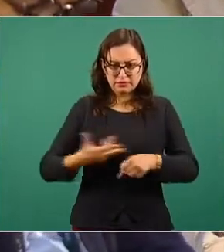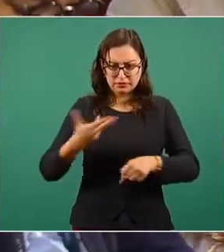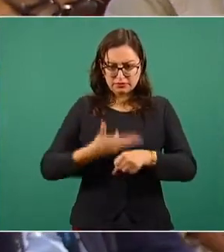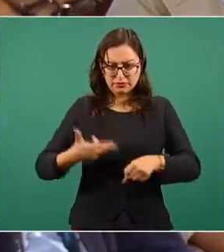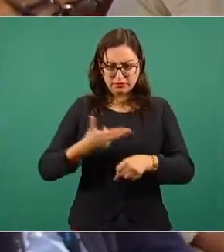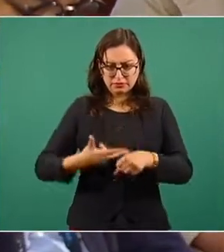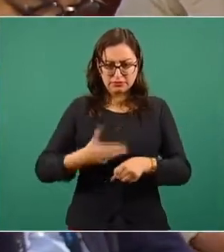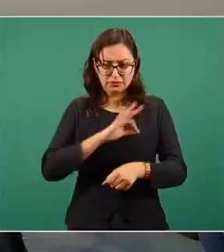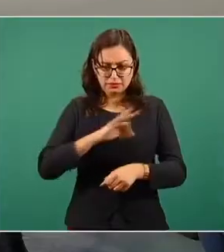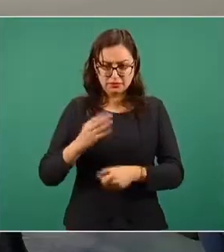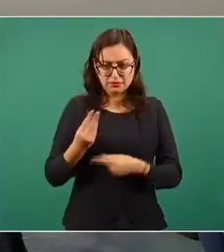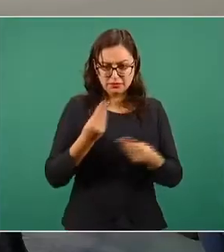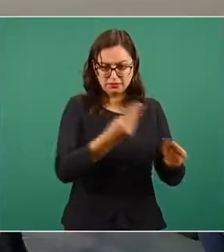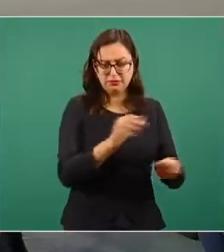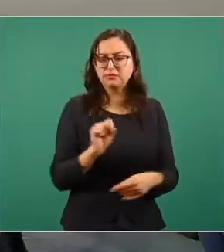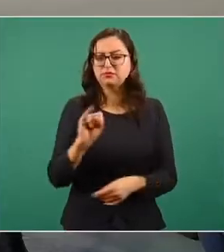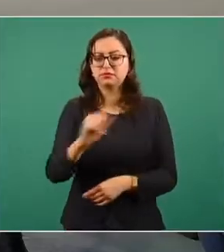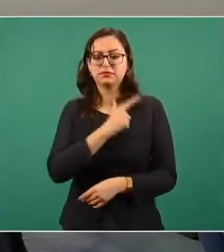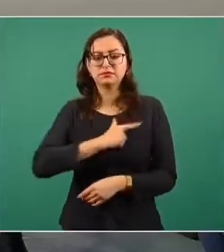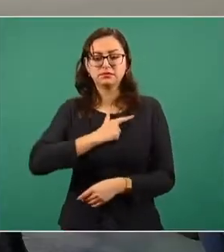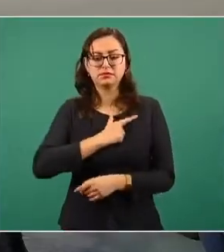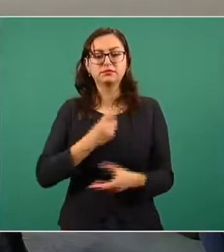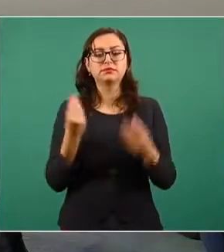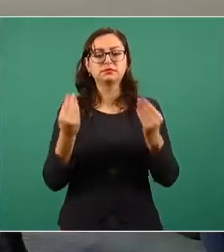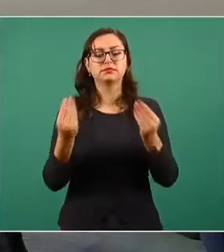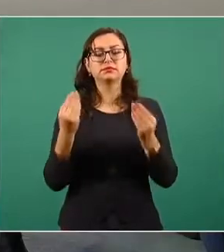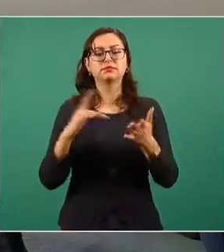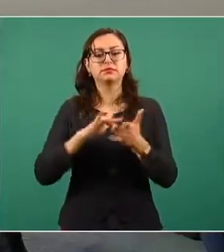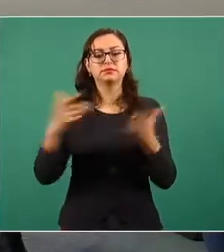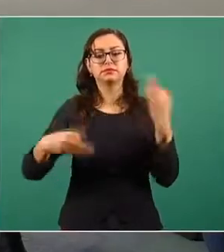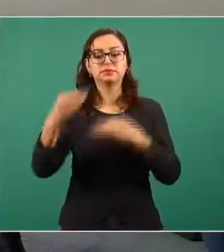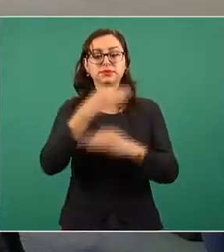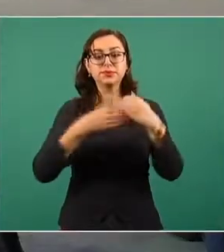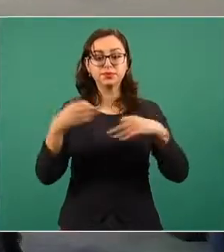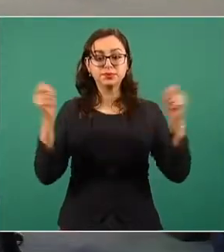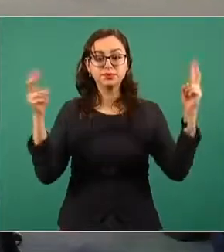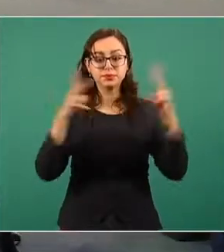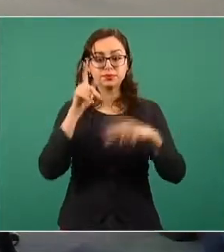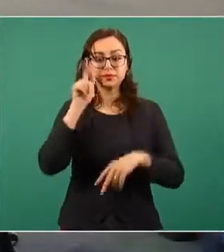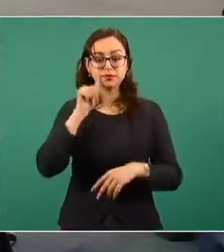correcto con mucho gusto muchas gracias a todos nos vemos mañana